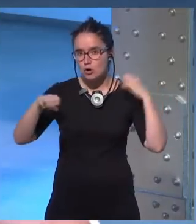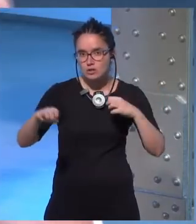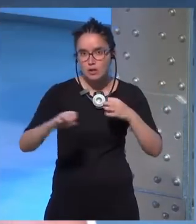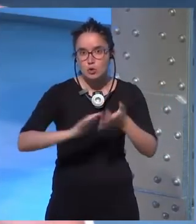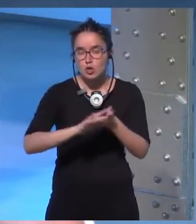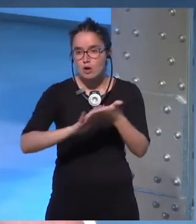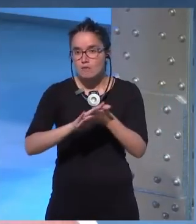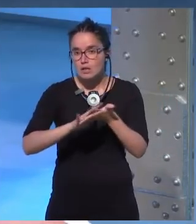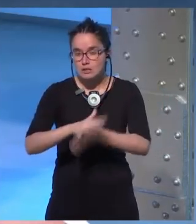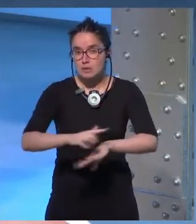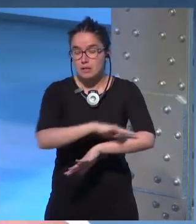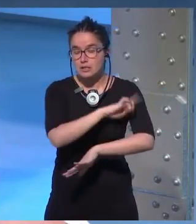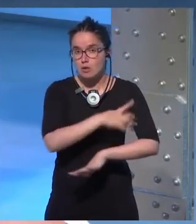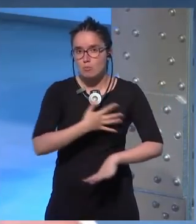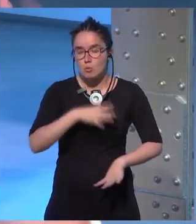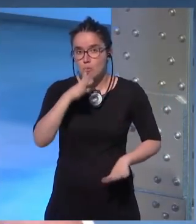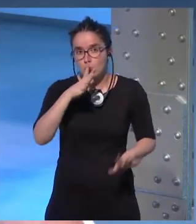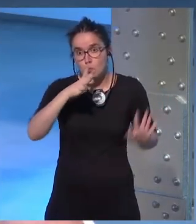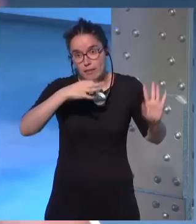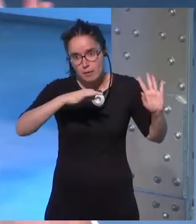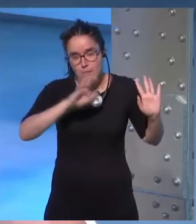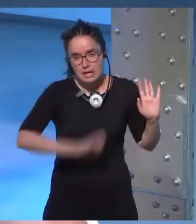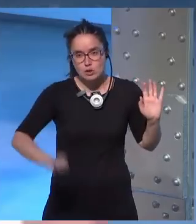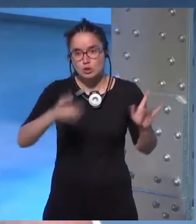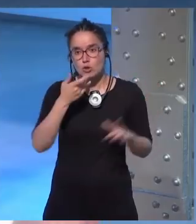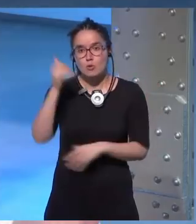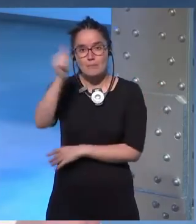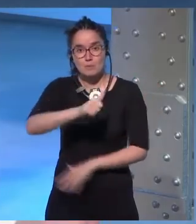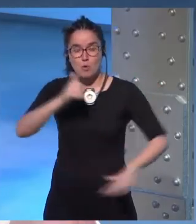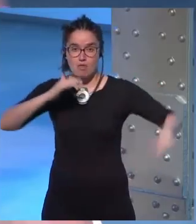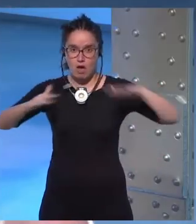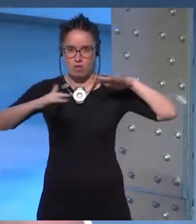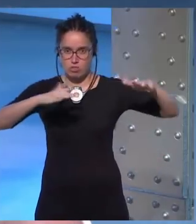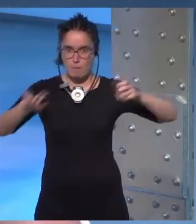que no quiero hablar demasiado porque puede ser fabuloso pero sería como una especie de película de acción